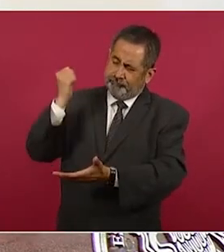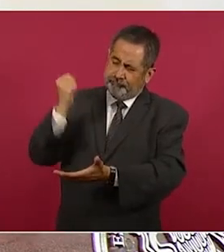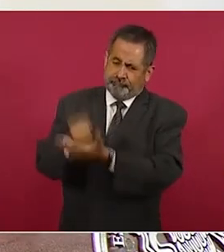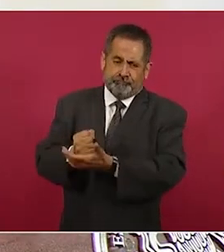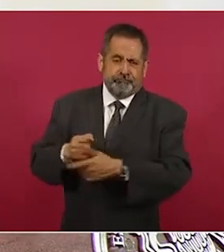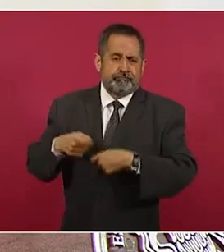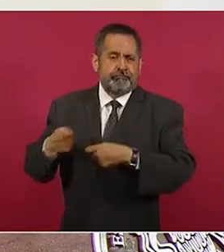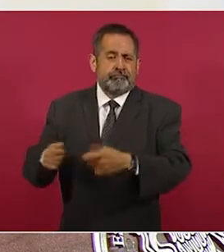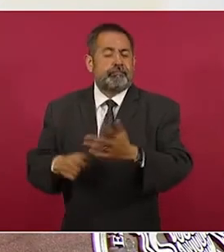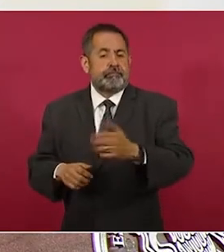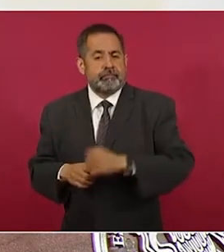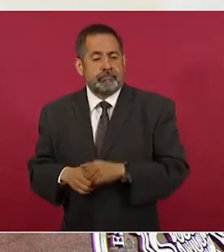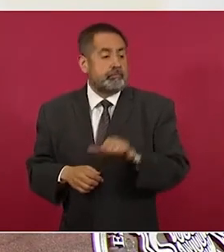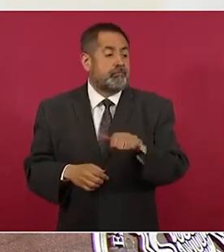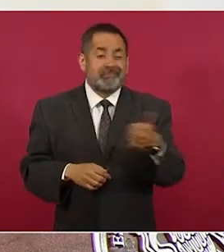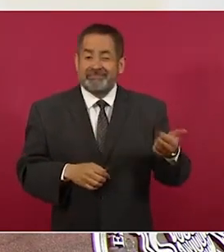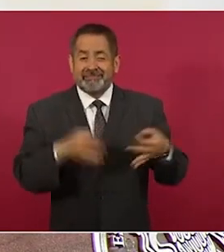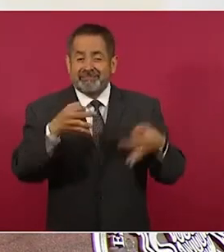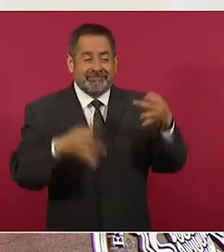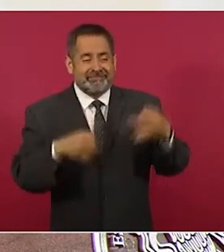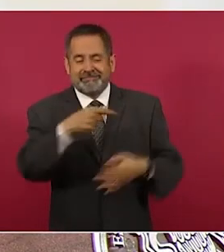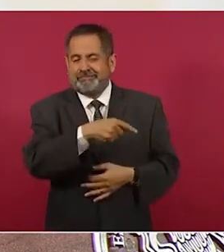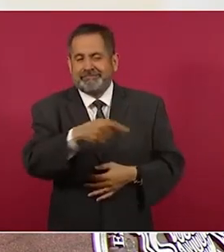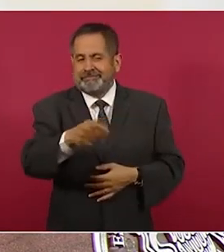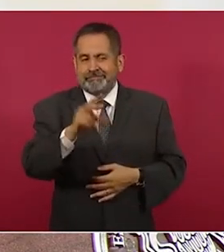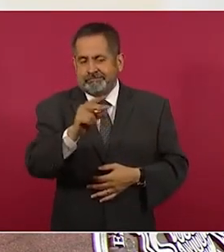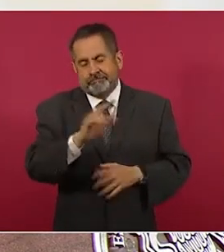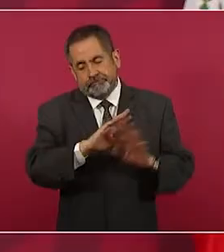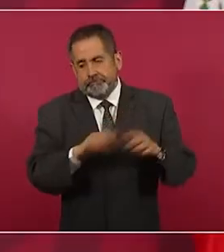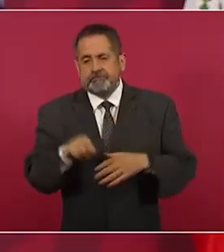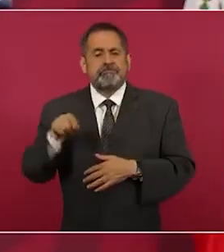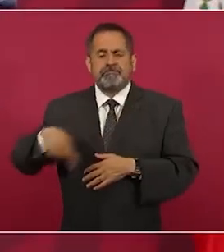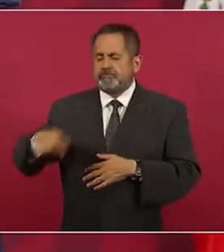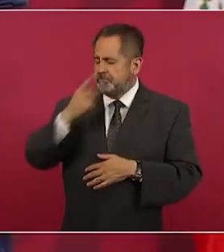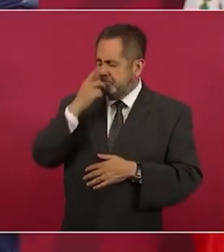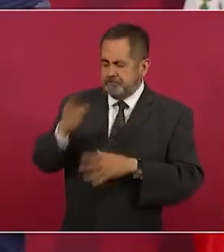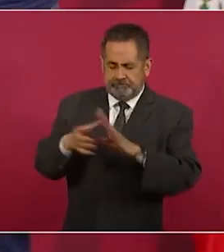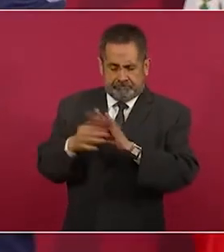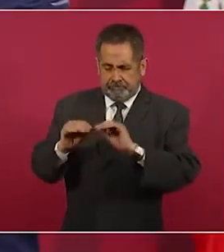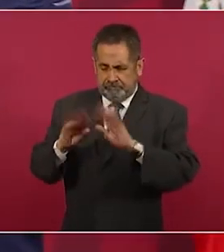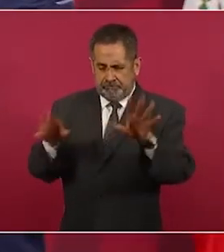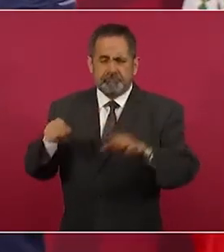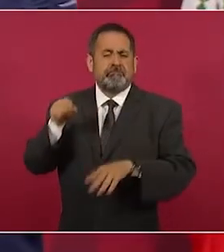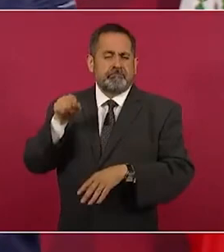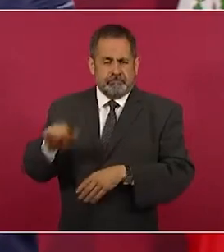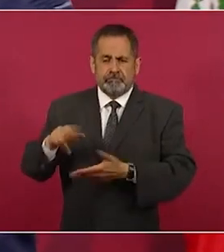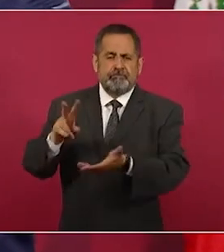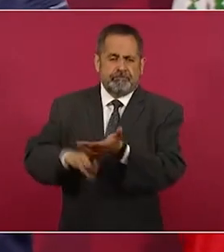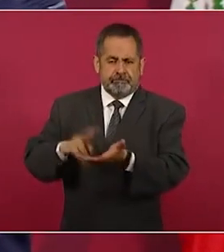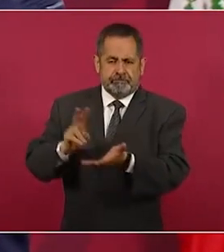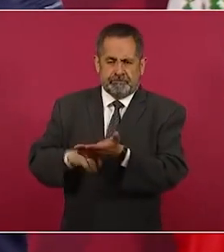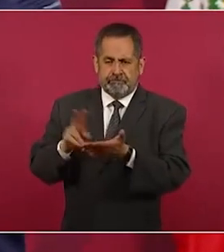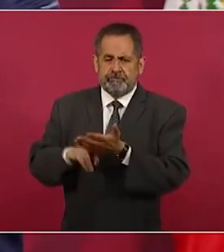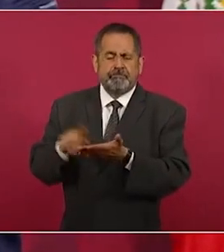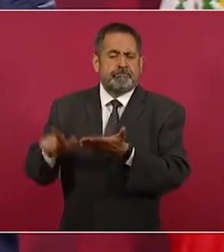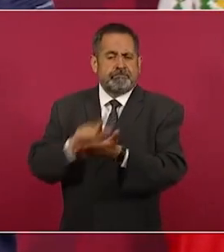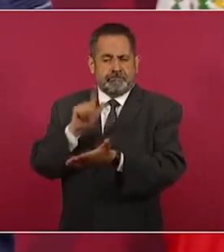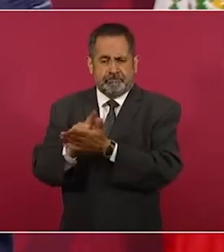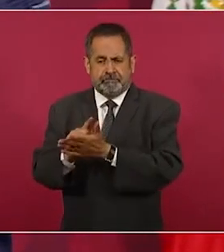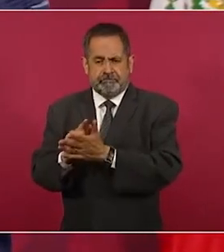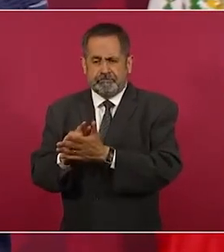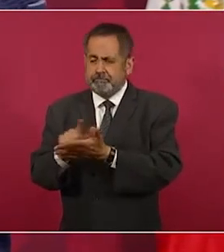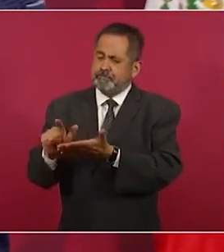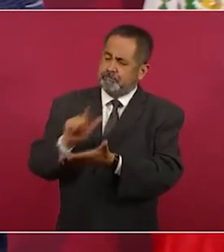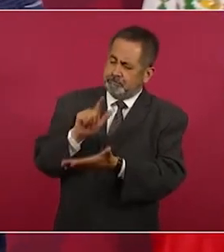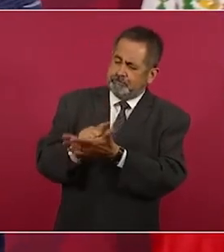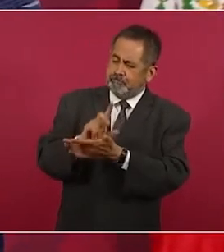no así otros, y declararon constitucional la ley